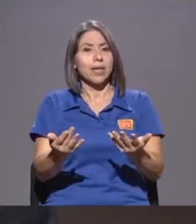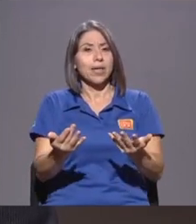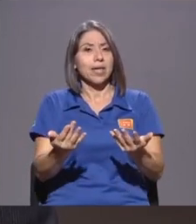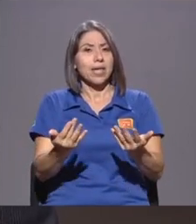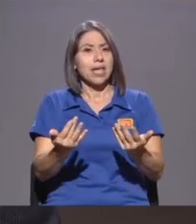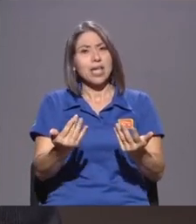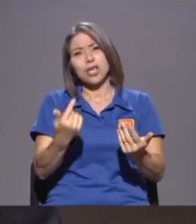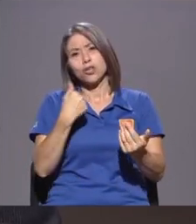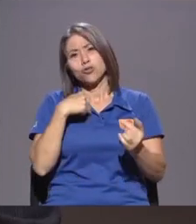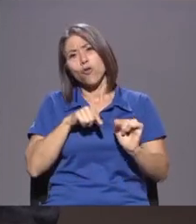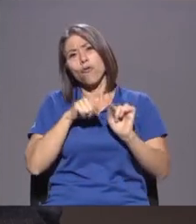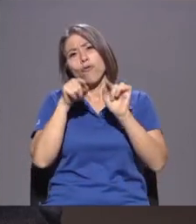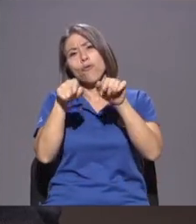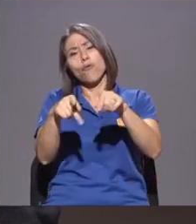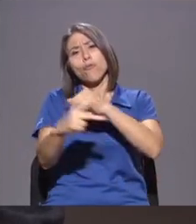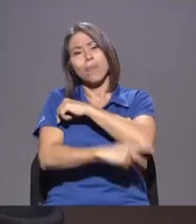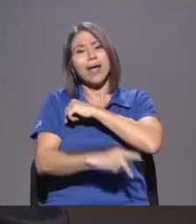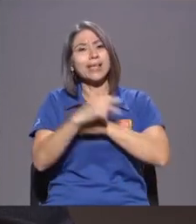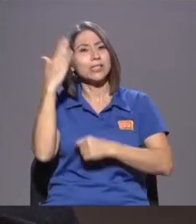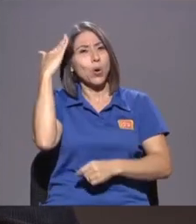Andaba Por Las Coreas Y Uno Dice